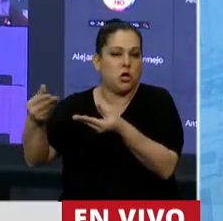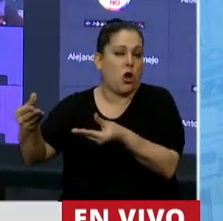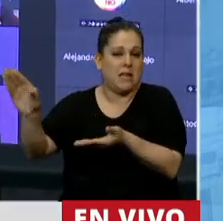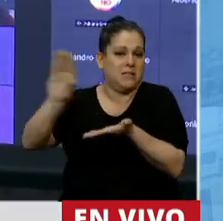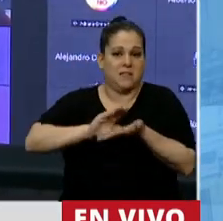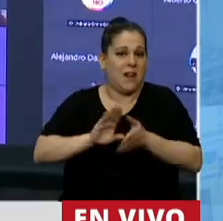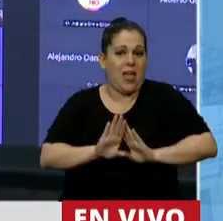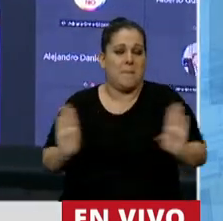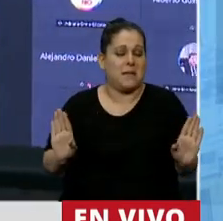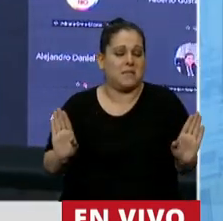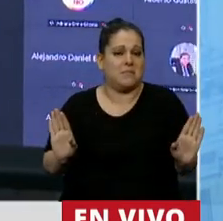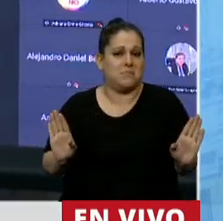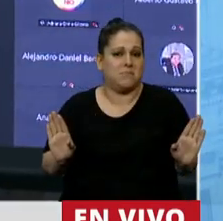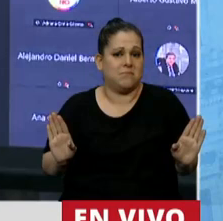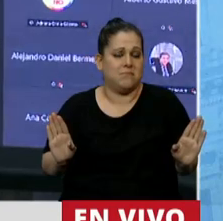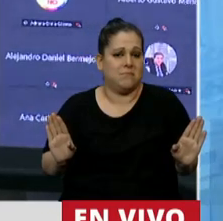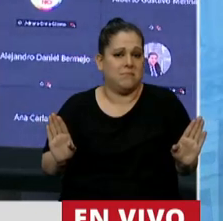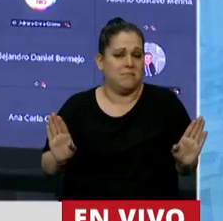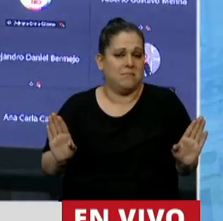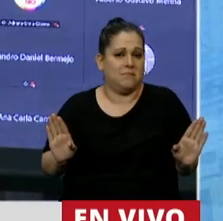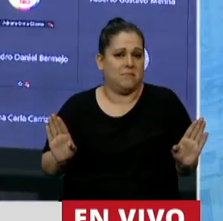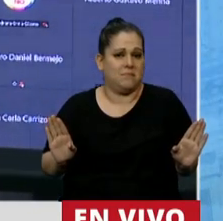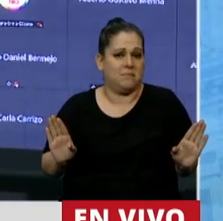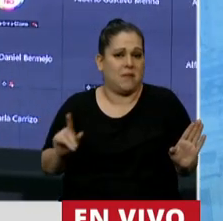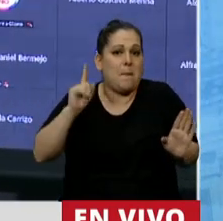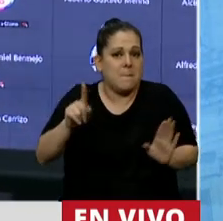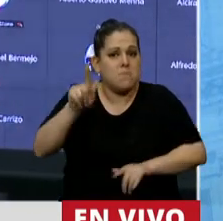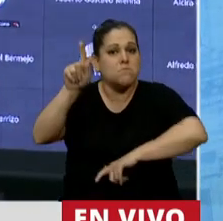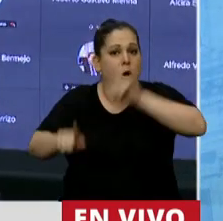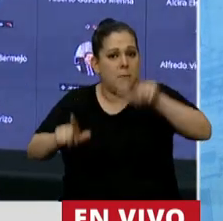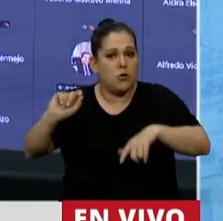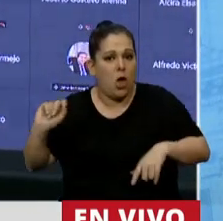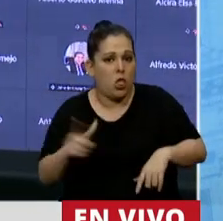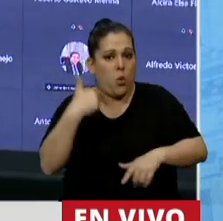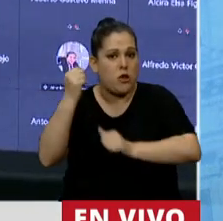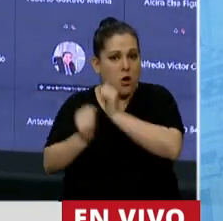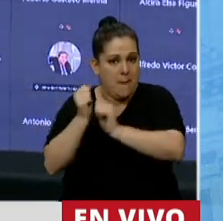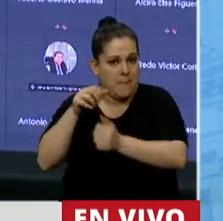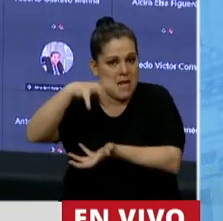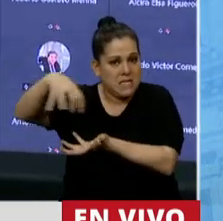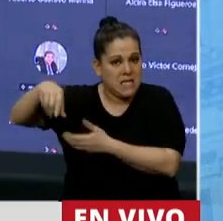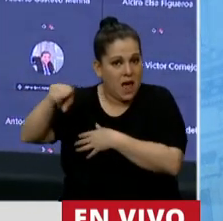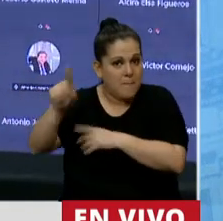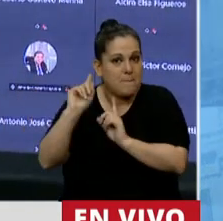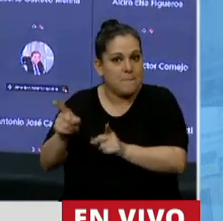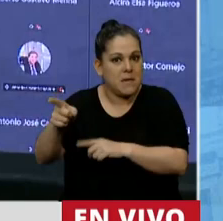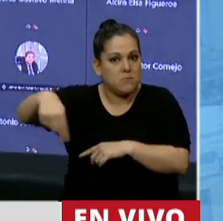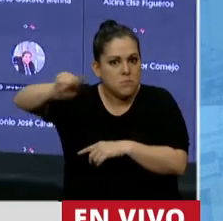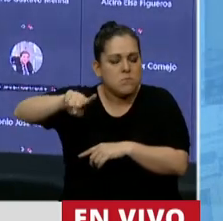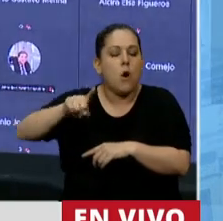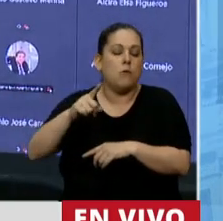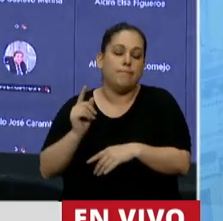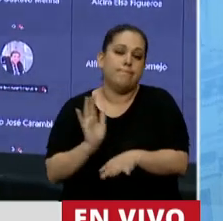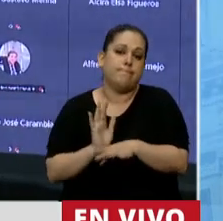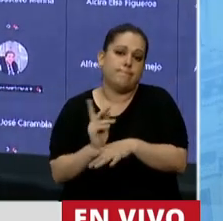4 millones de pesos. Esos empresarios, creo que nosotros, como argentinos y